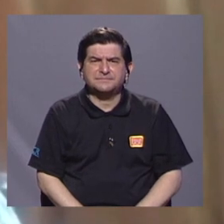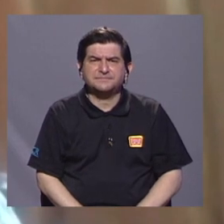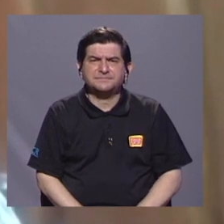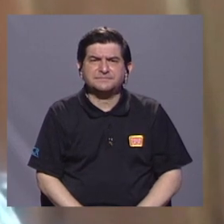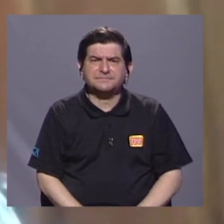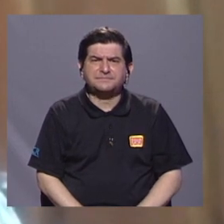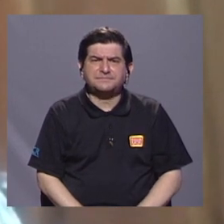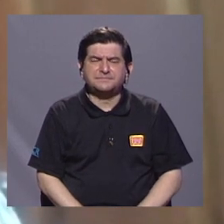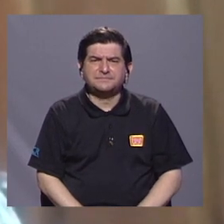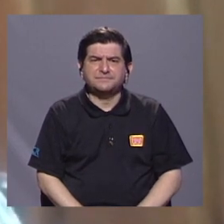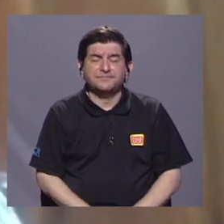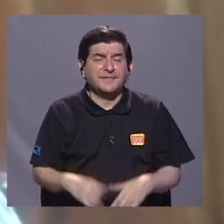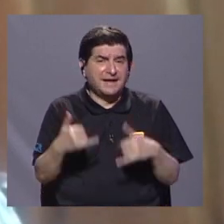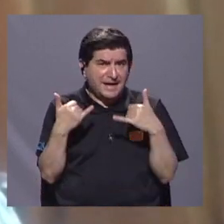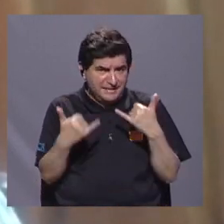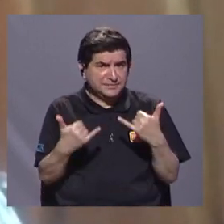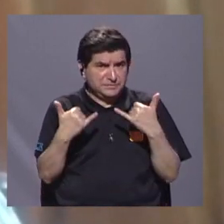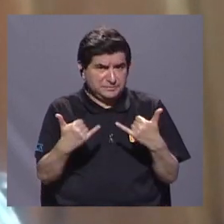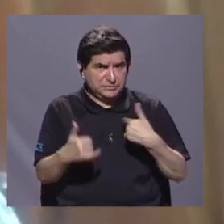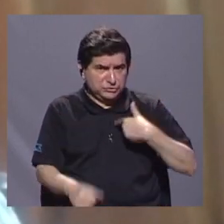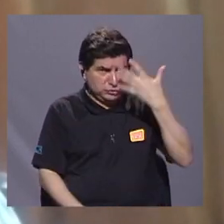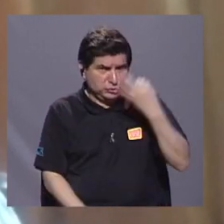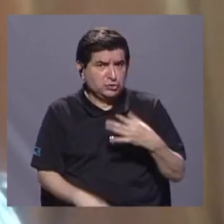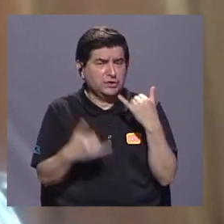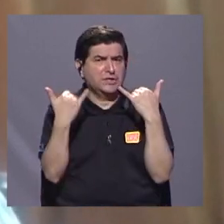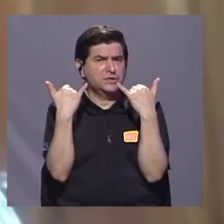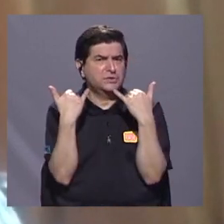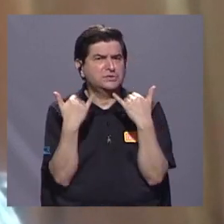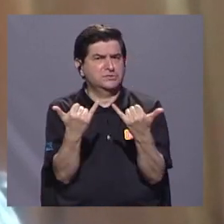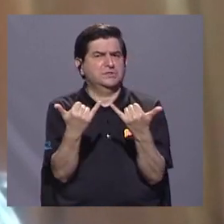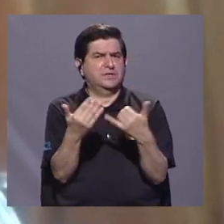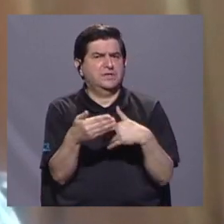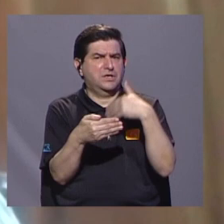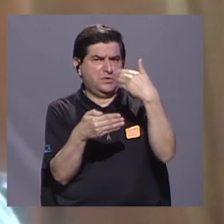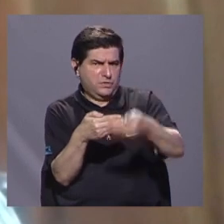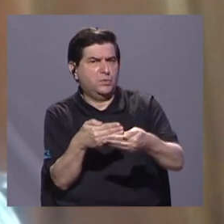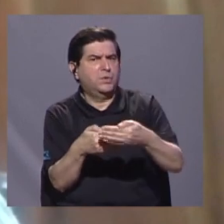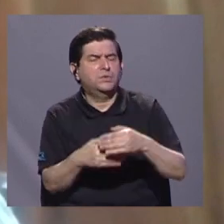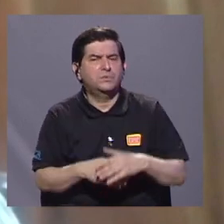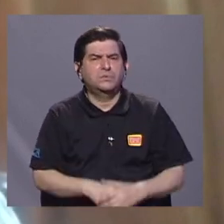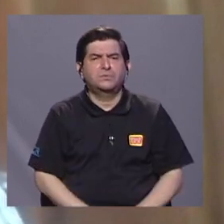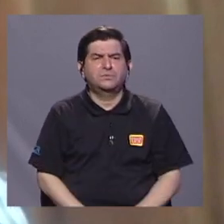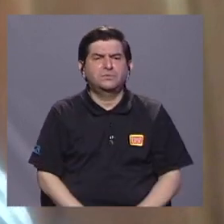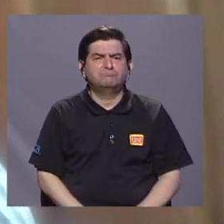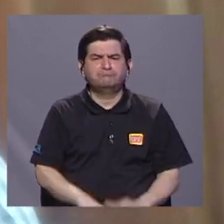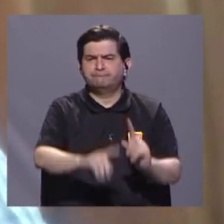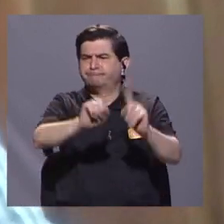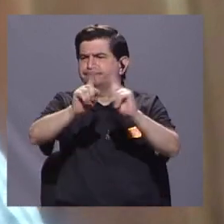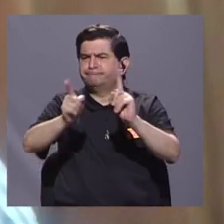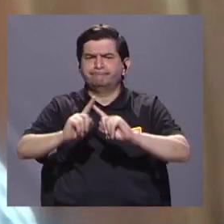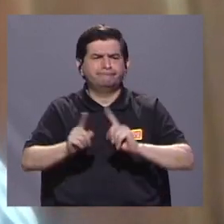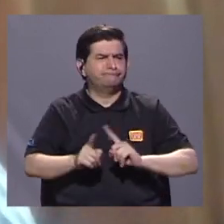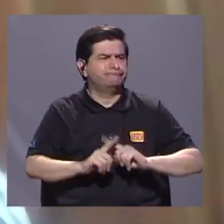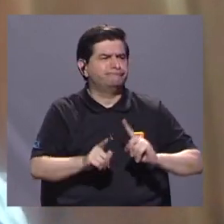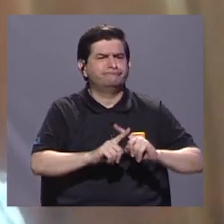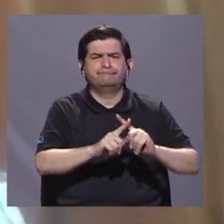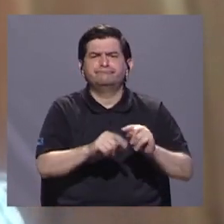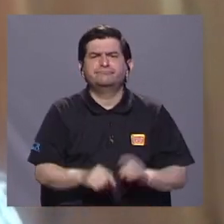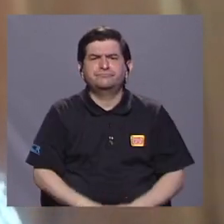Bueno, ahora creo que ya a raíz de algunas de las